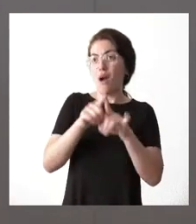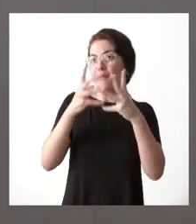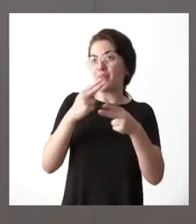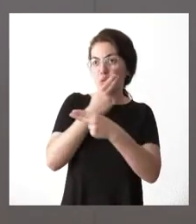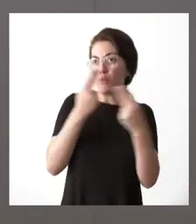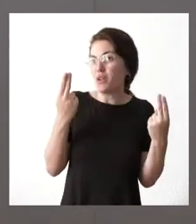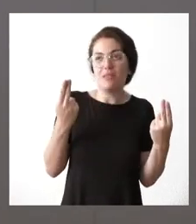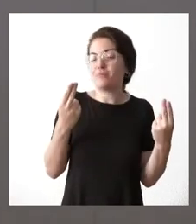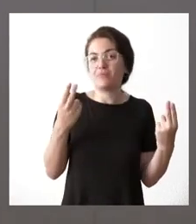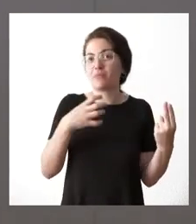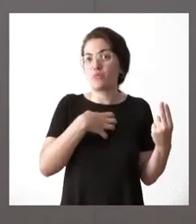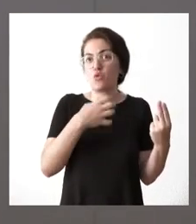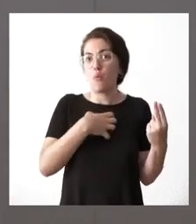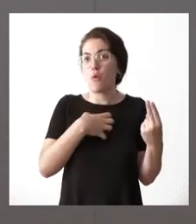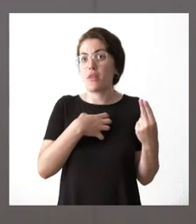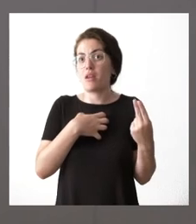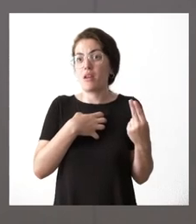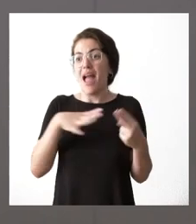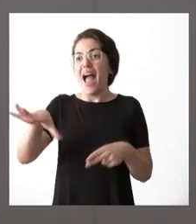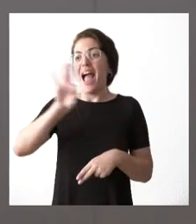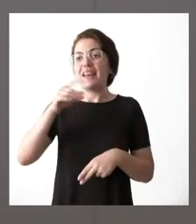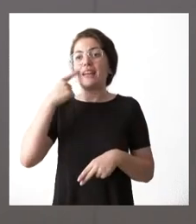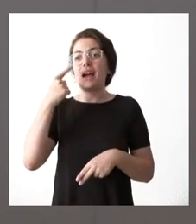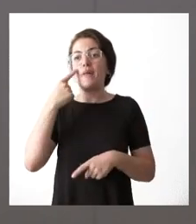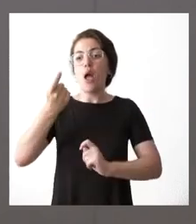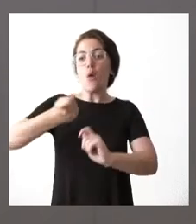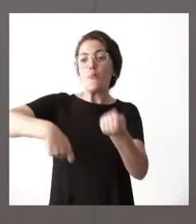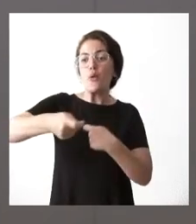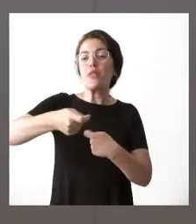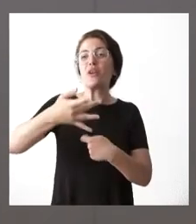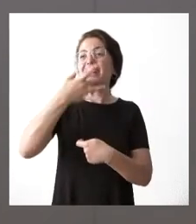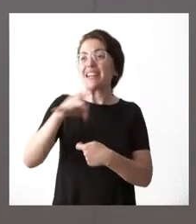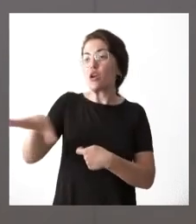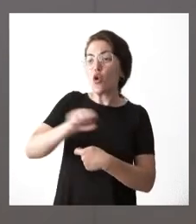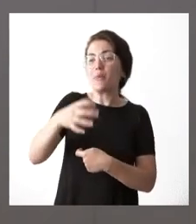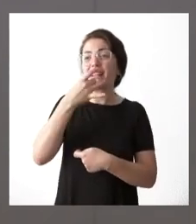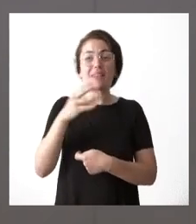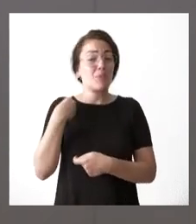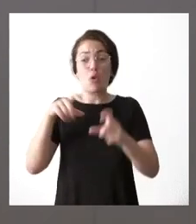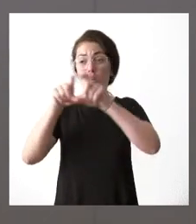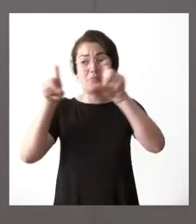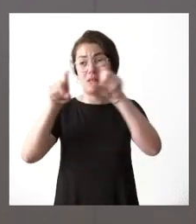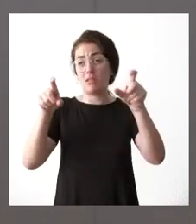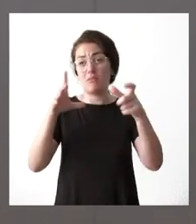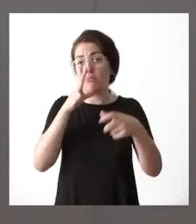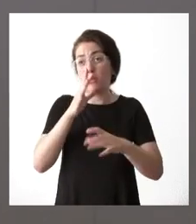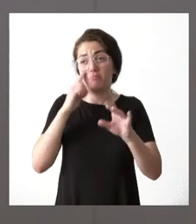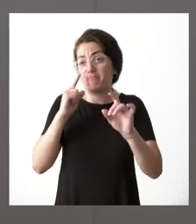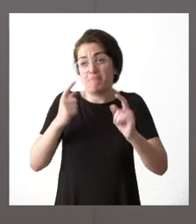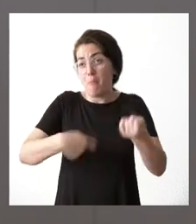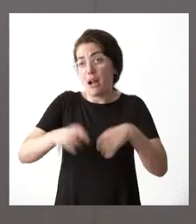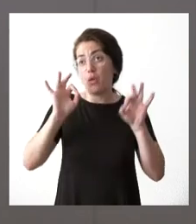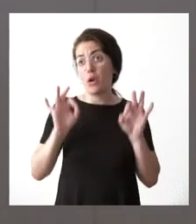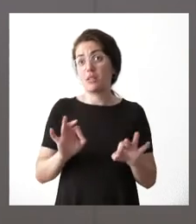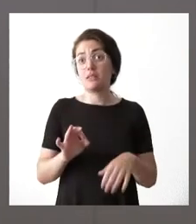Administración Pública quienes podamos elegir los proveedores ni los clientes de ninguna compañía dentro de lo que el mercado ofrece sí que nos